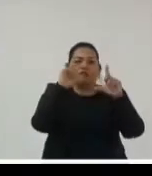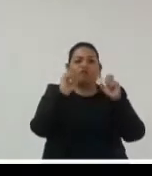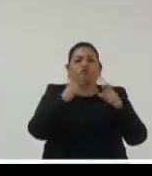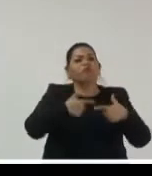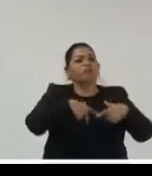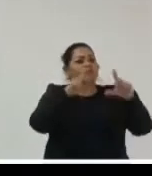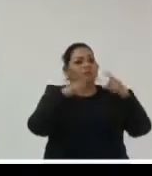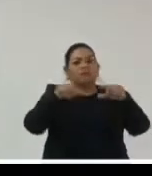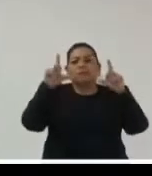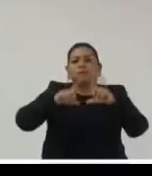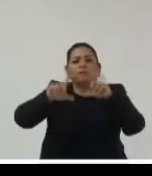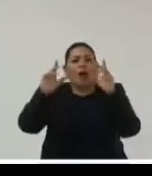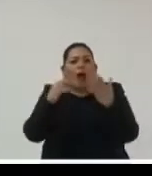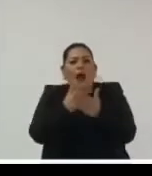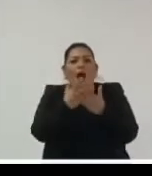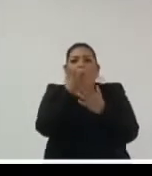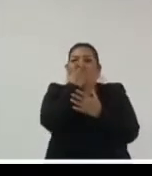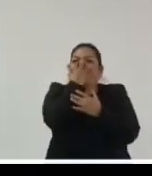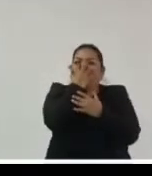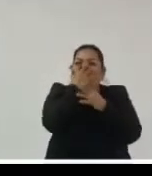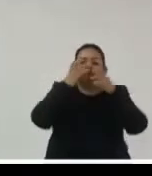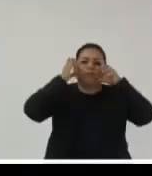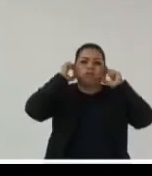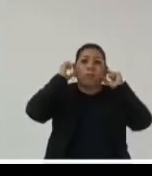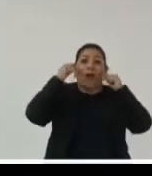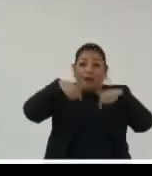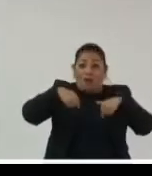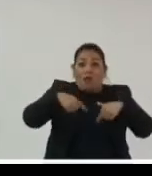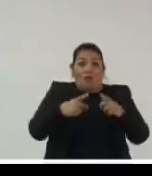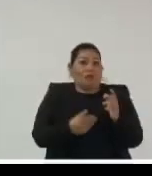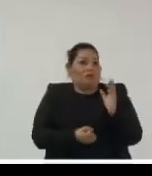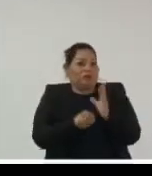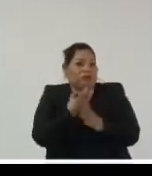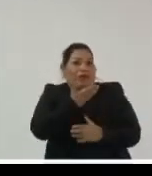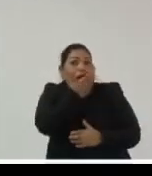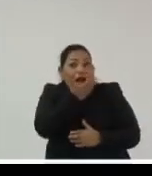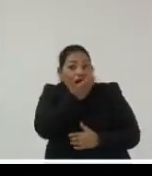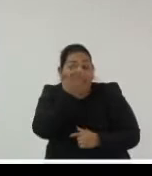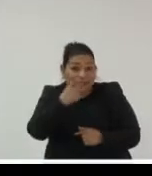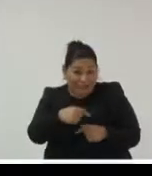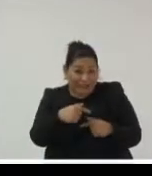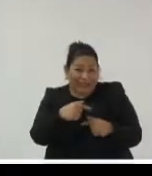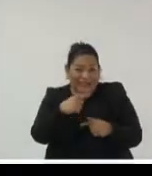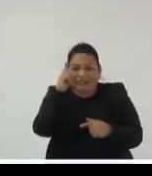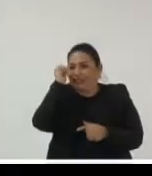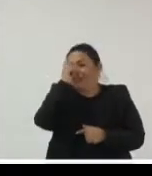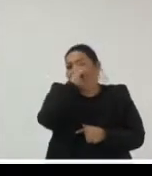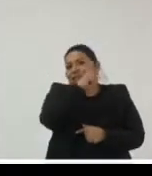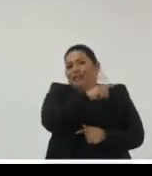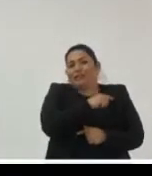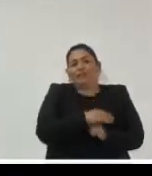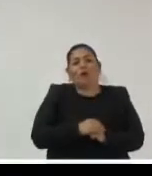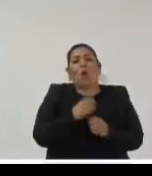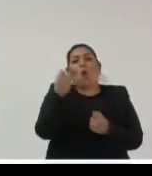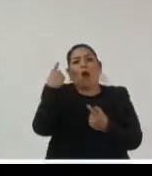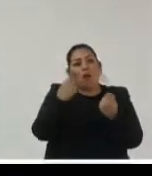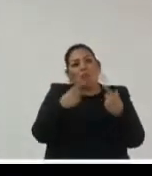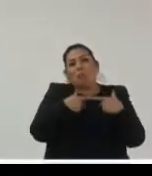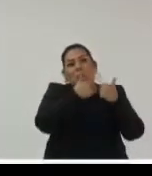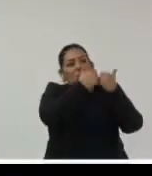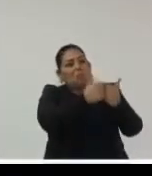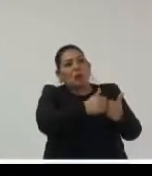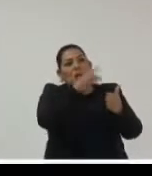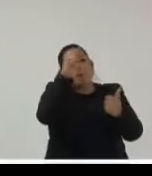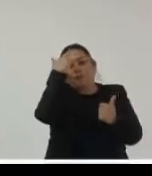de los 20 de cuando la gente usaba mascarilla y aquí nos costó un montón nuevamente tomar esas decisiones pero eso está ahí y